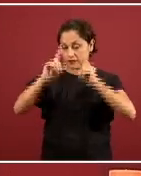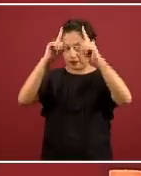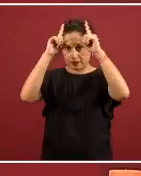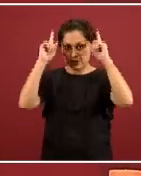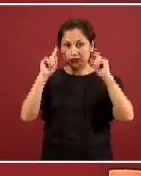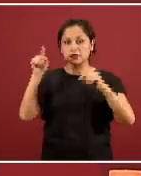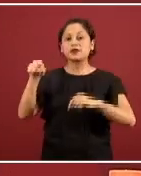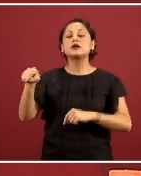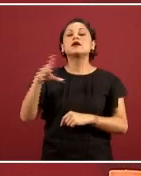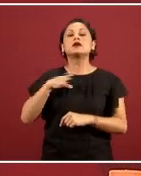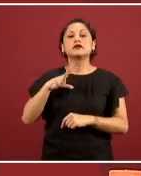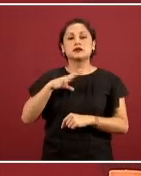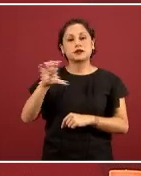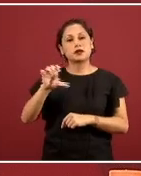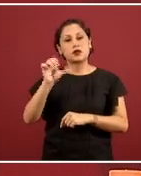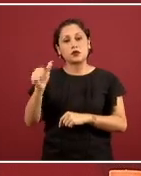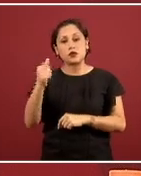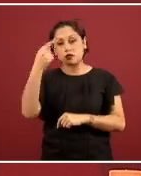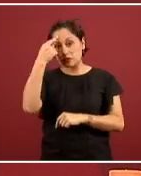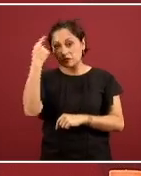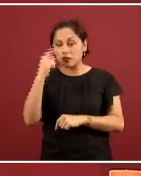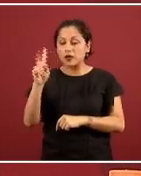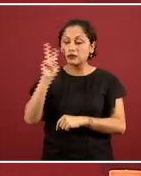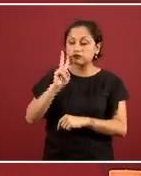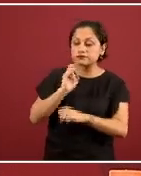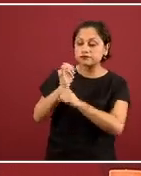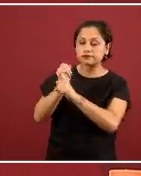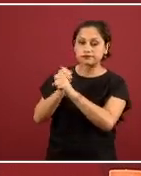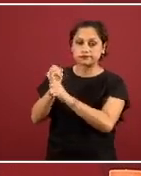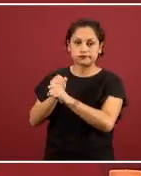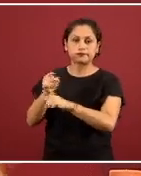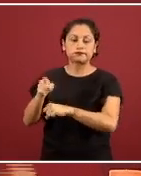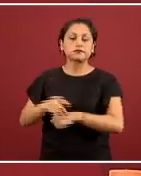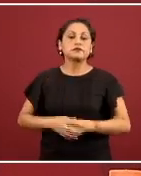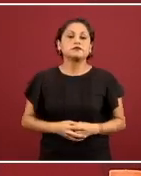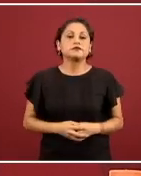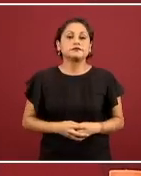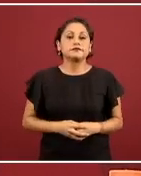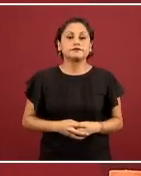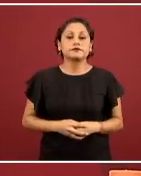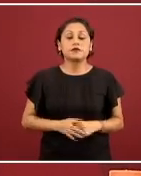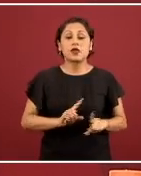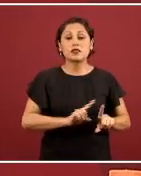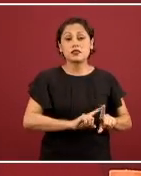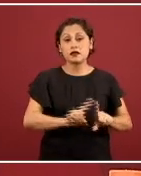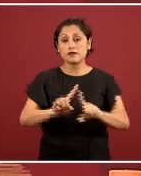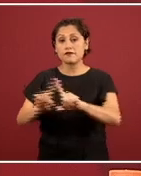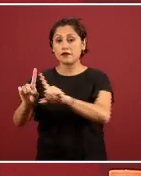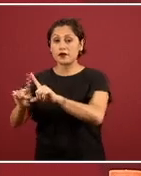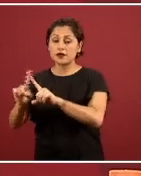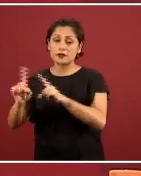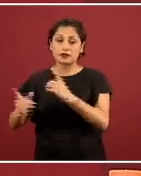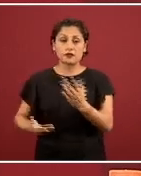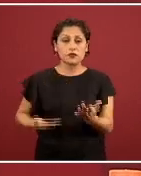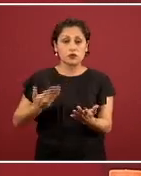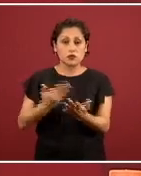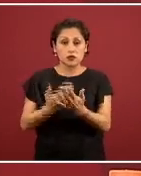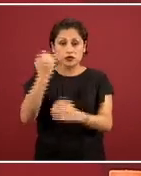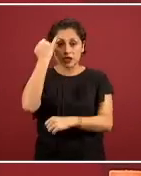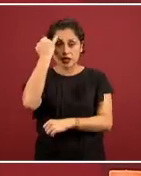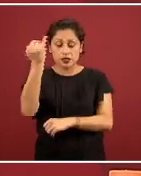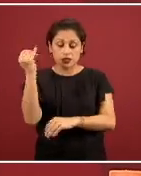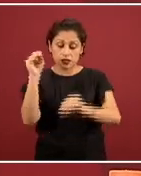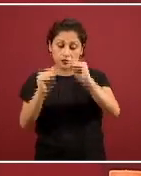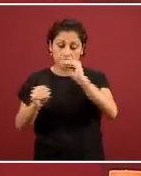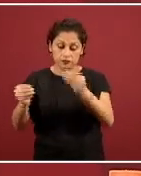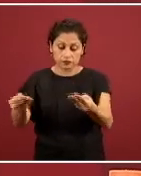para este tipo de equipamientos. Y de los distintos prototipos, finalmente, también, hemos contado con